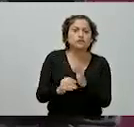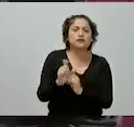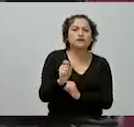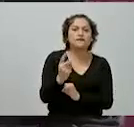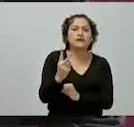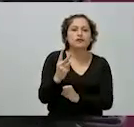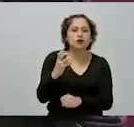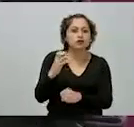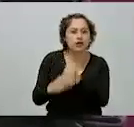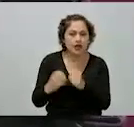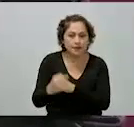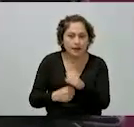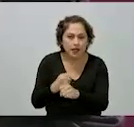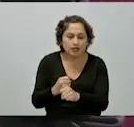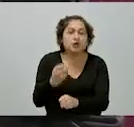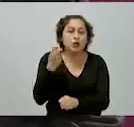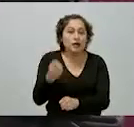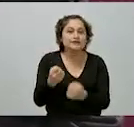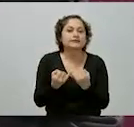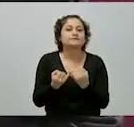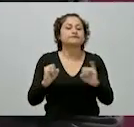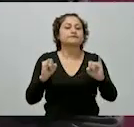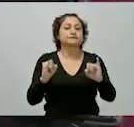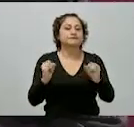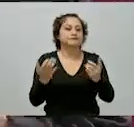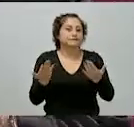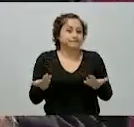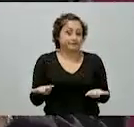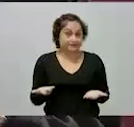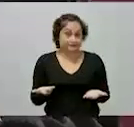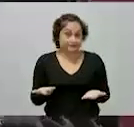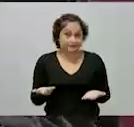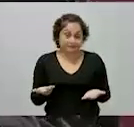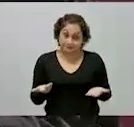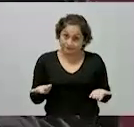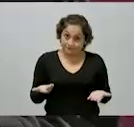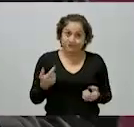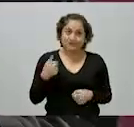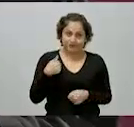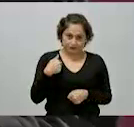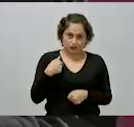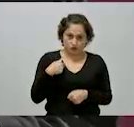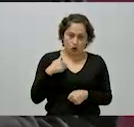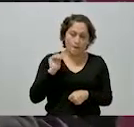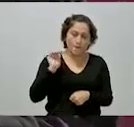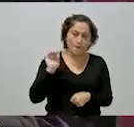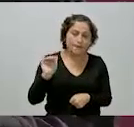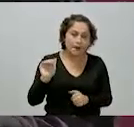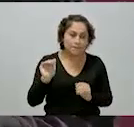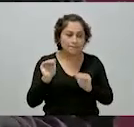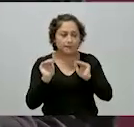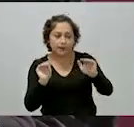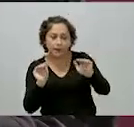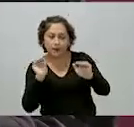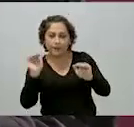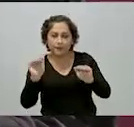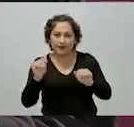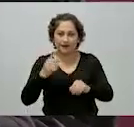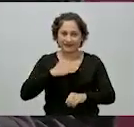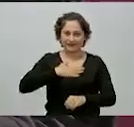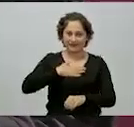picarles, para jucarlos, como dicen en mi tierra,